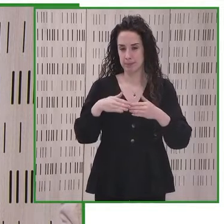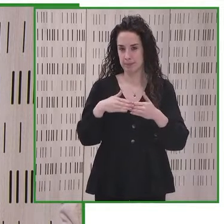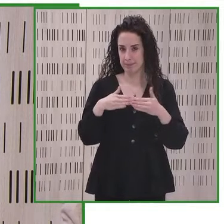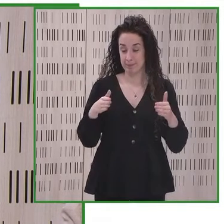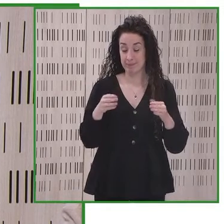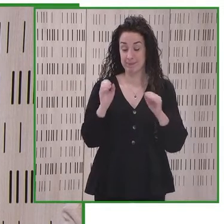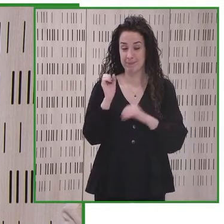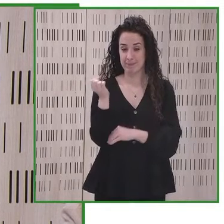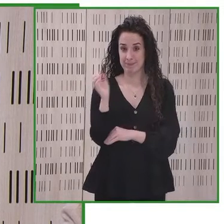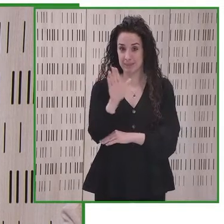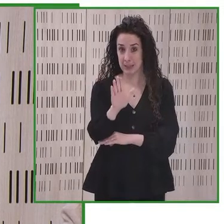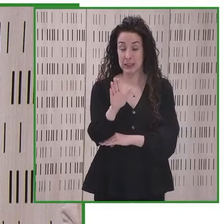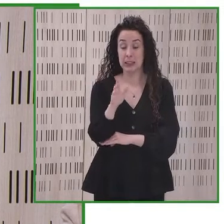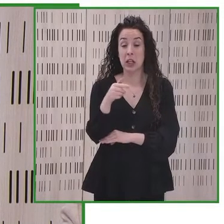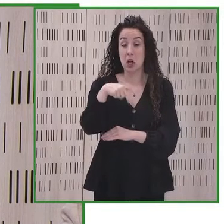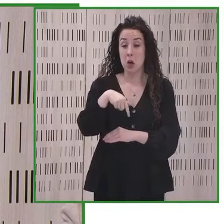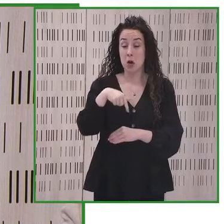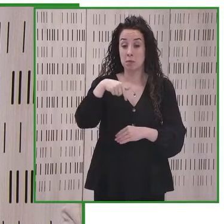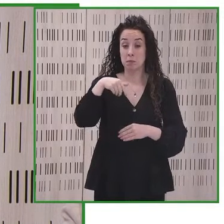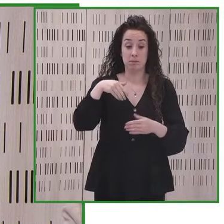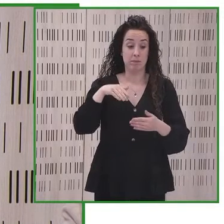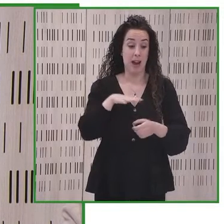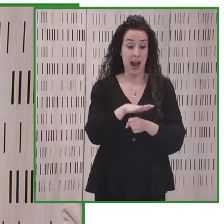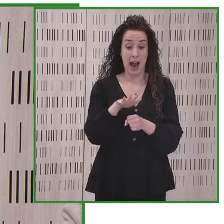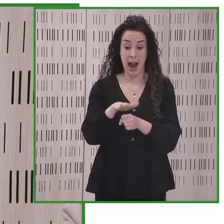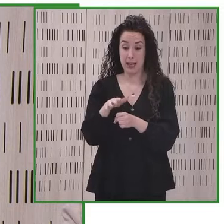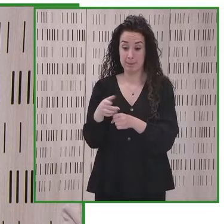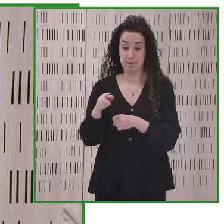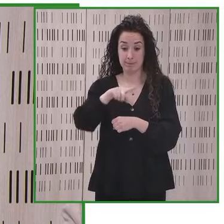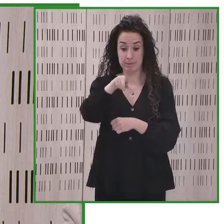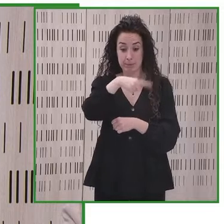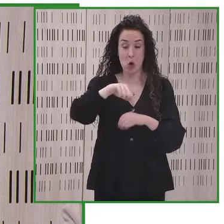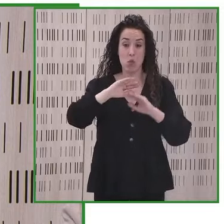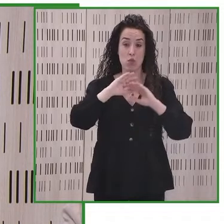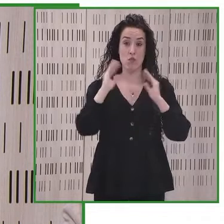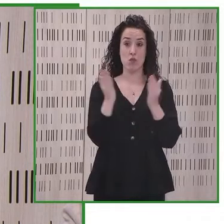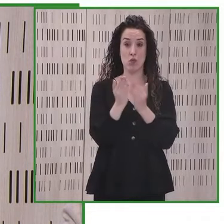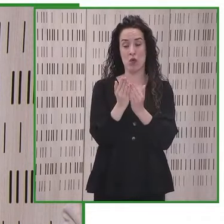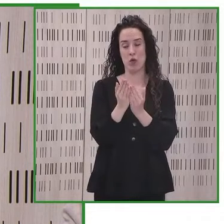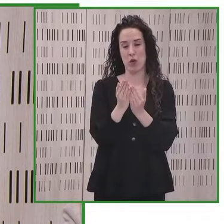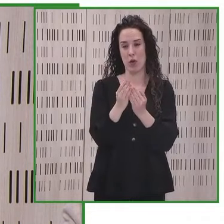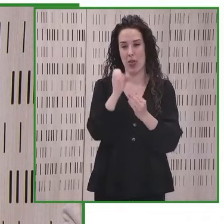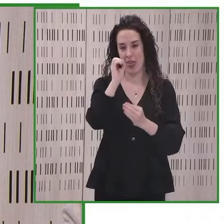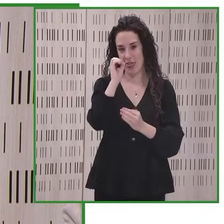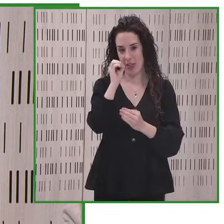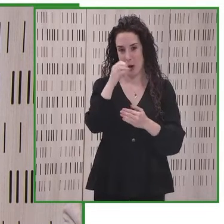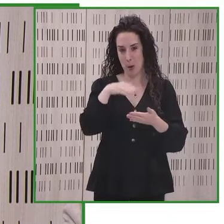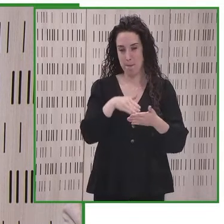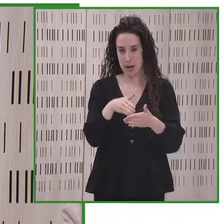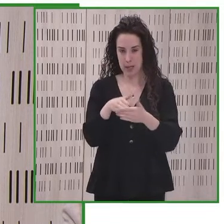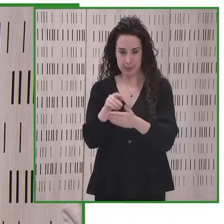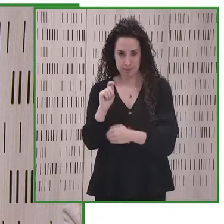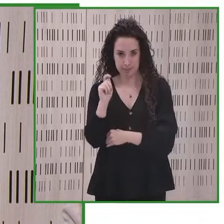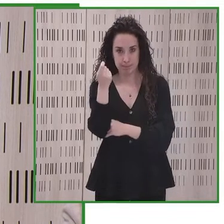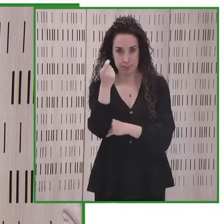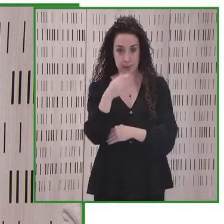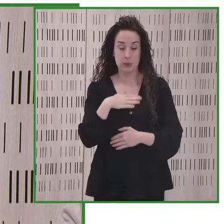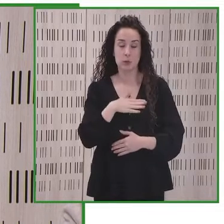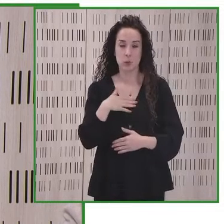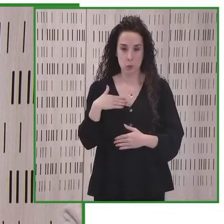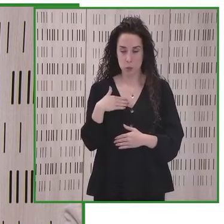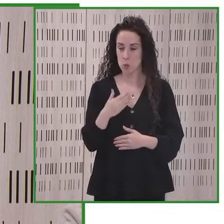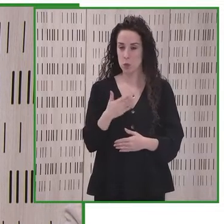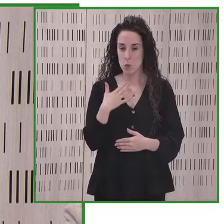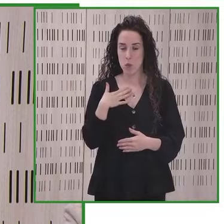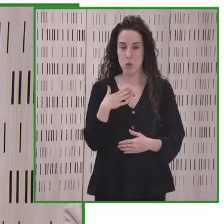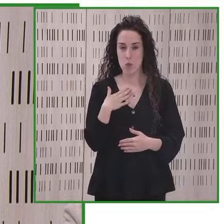es tratar y hablar sobre la innovación y las formas de mejorar y fomentar la inclusión en